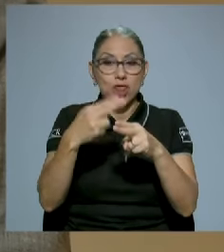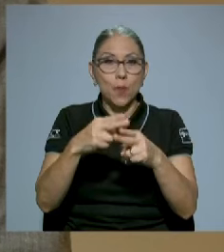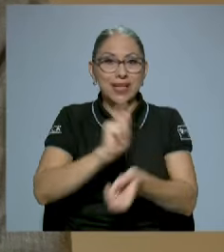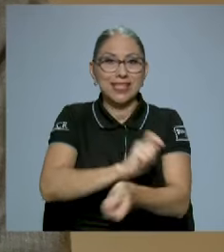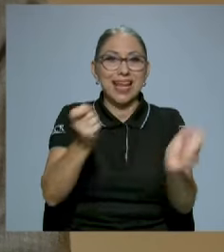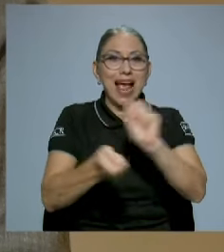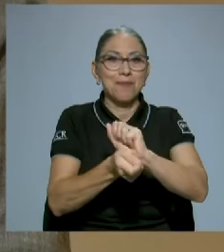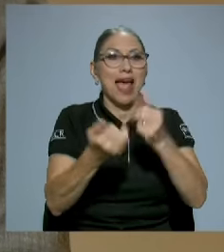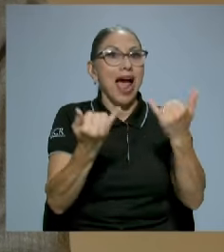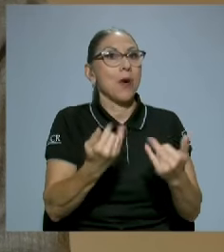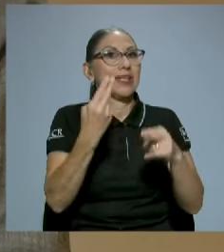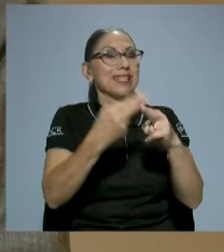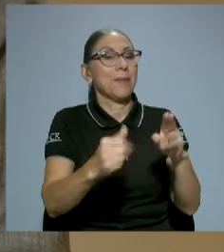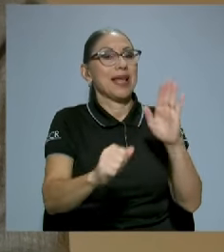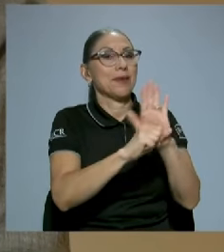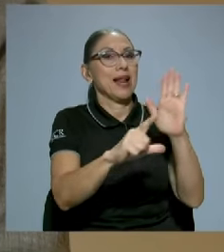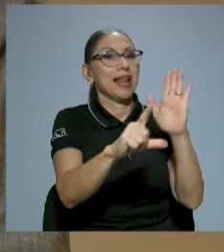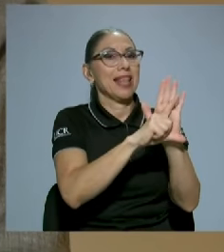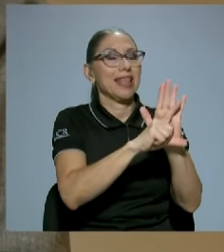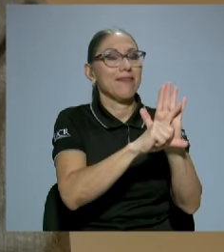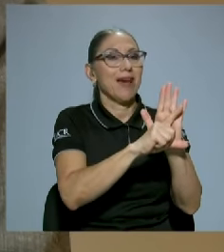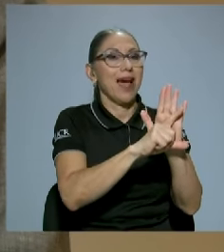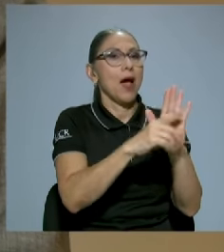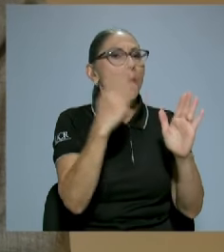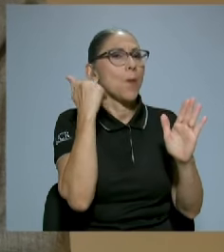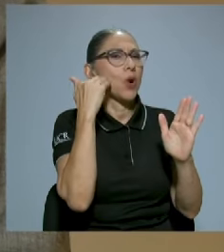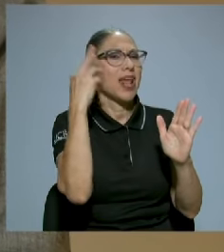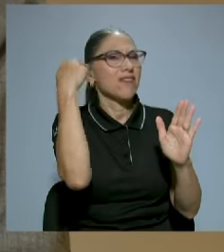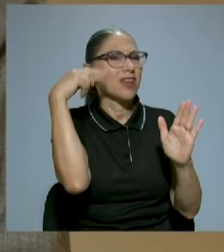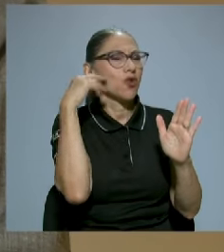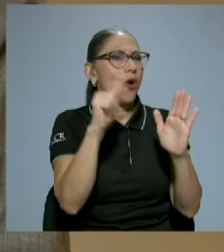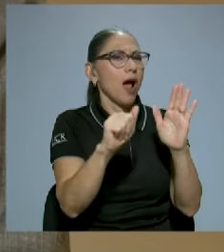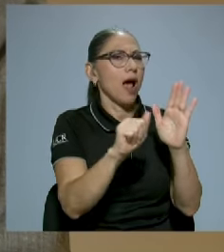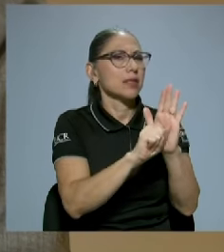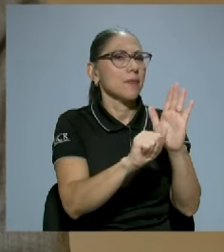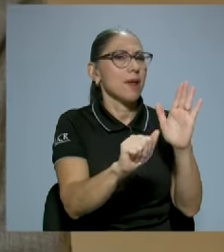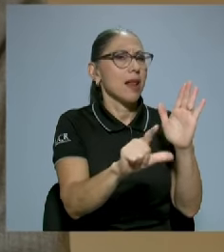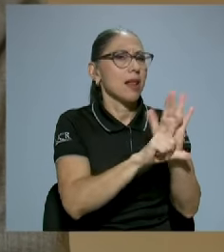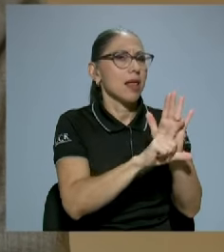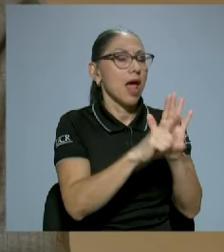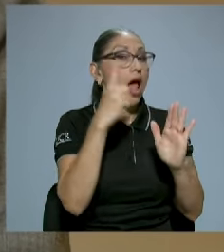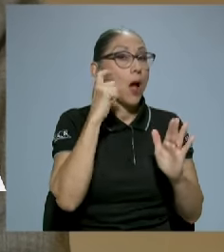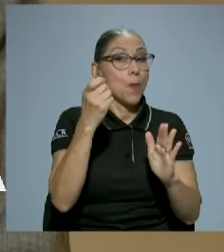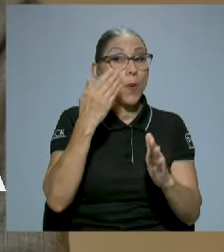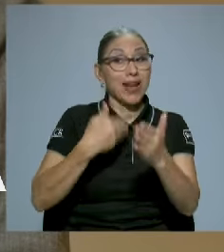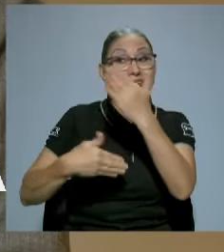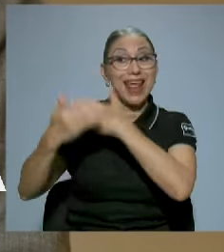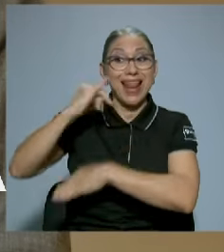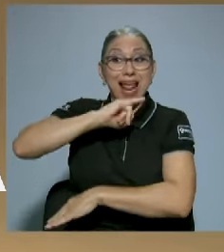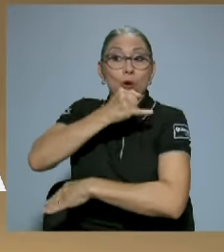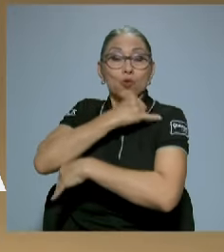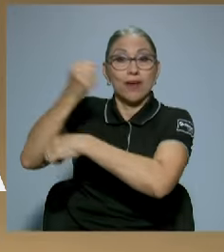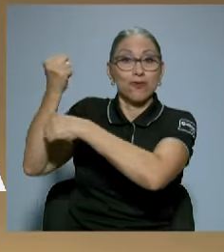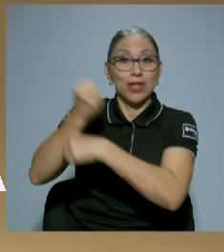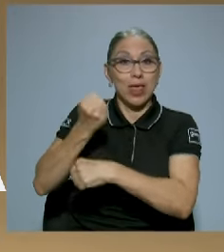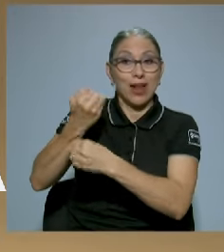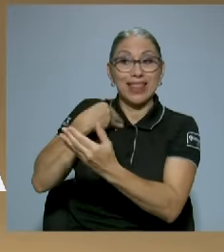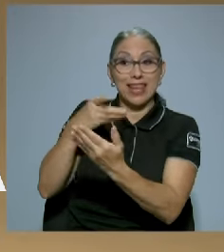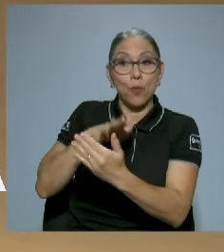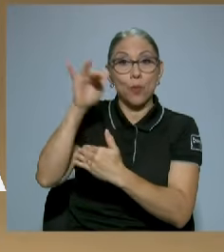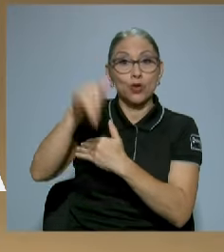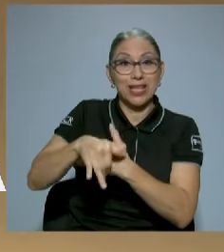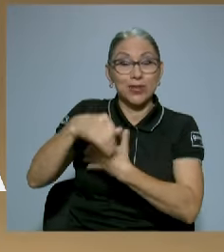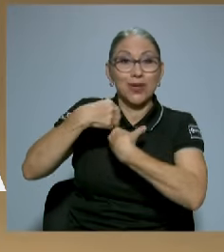Asamblea Legislativa. ¿Por qué razón? Porque el proyecto que tenía originalmente la Junta Fundadora creaba un régimen